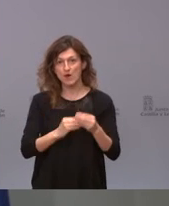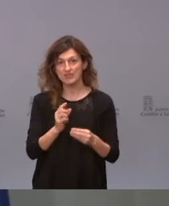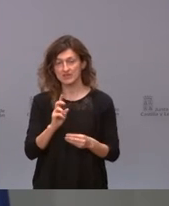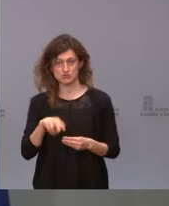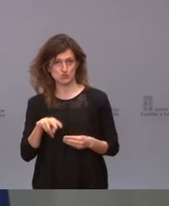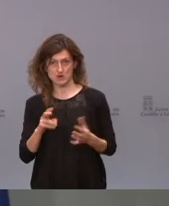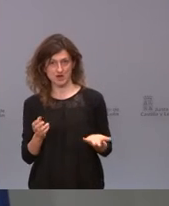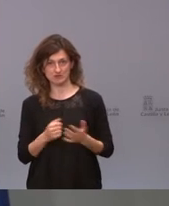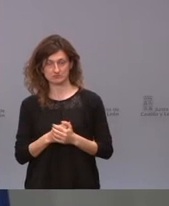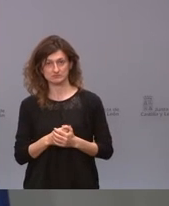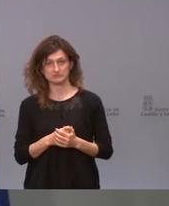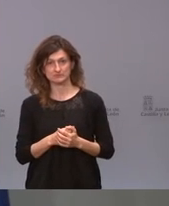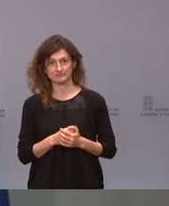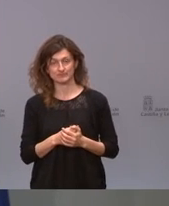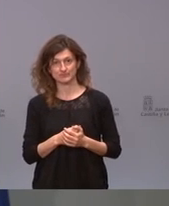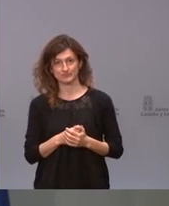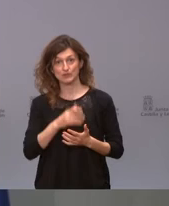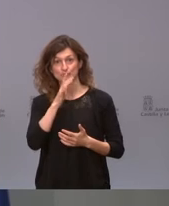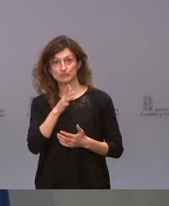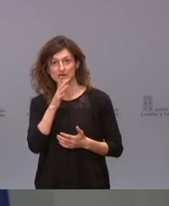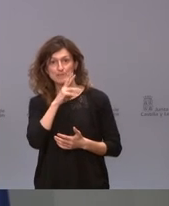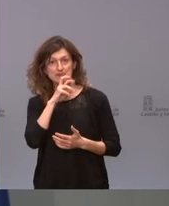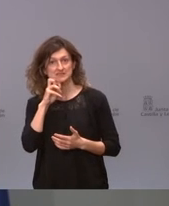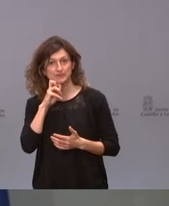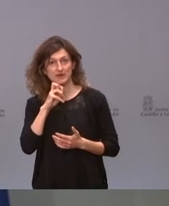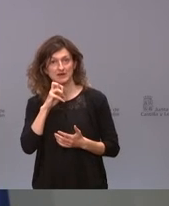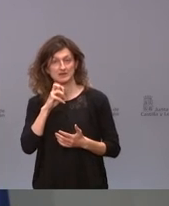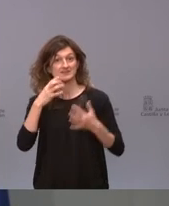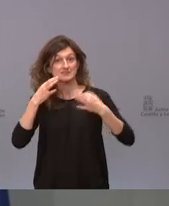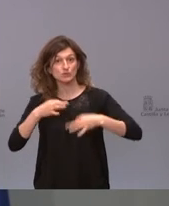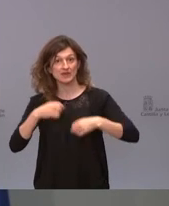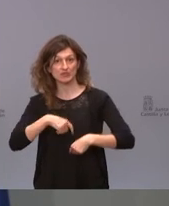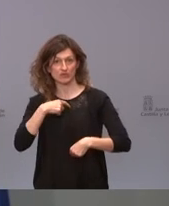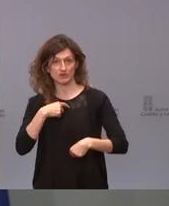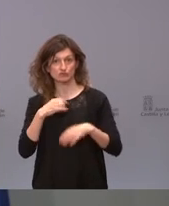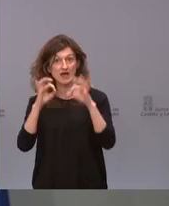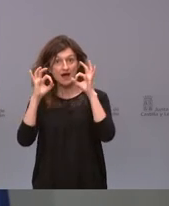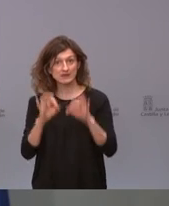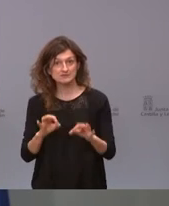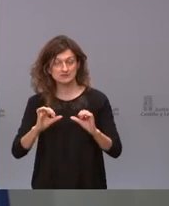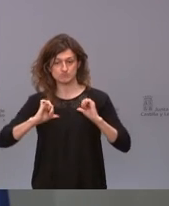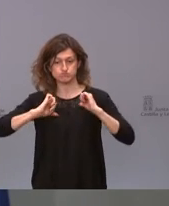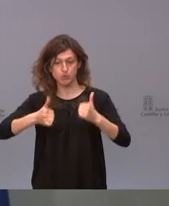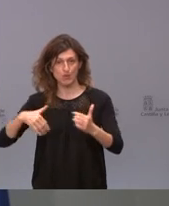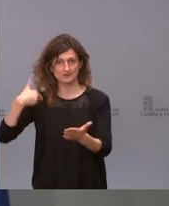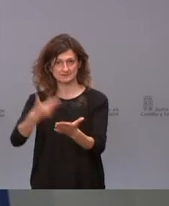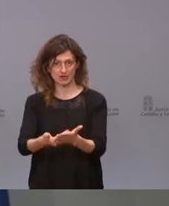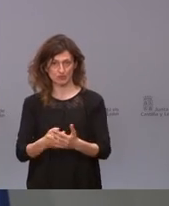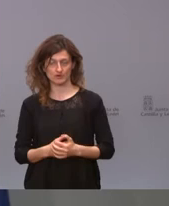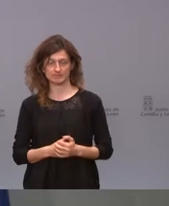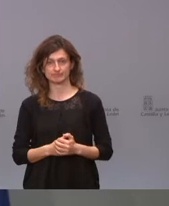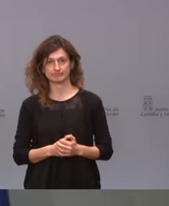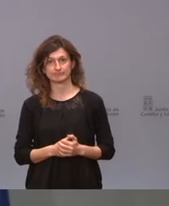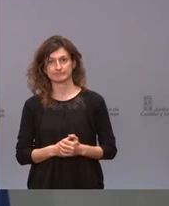parecía tenía que tomar para preservar la vida de sus ciudadanos así llevamos desde el inicio y así